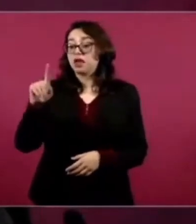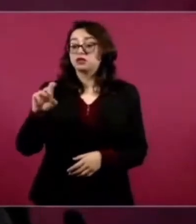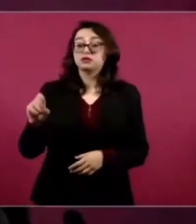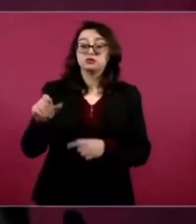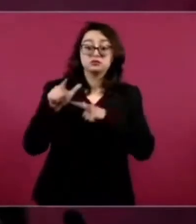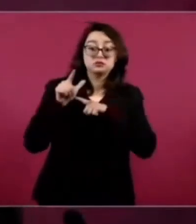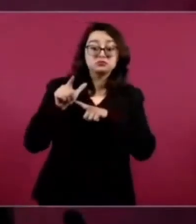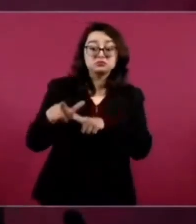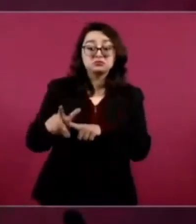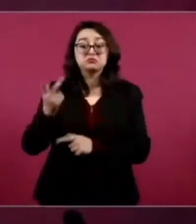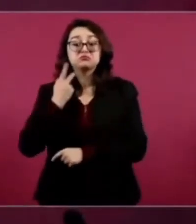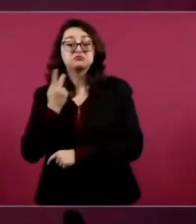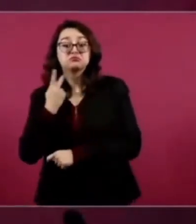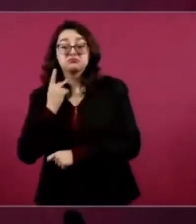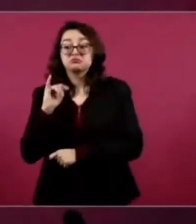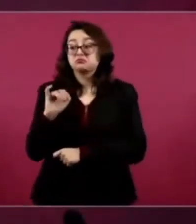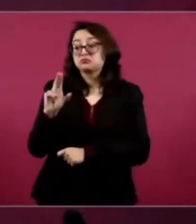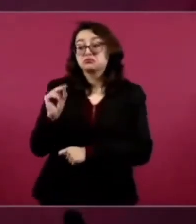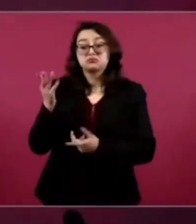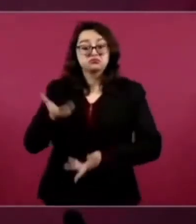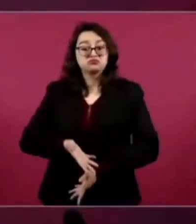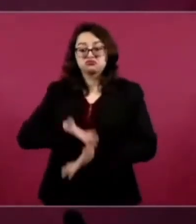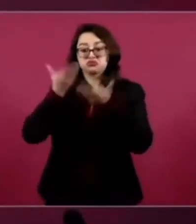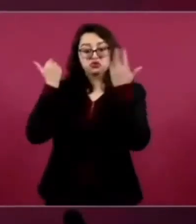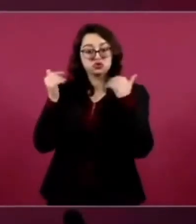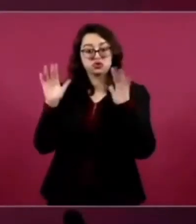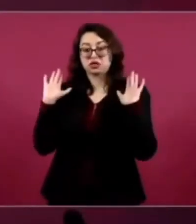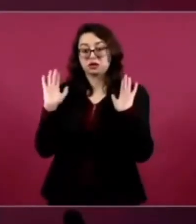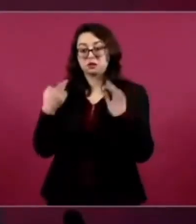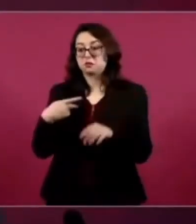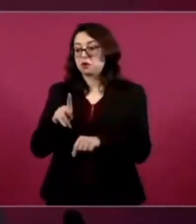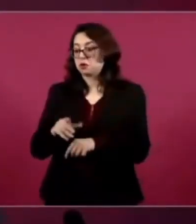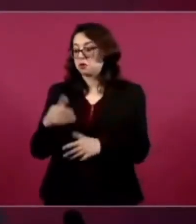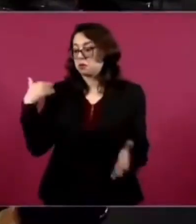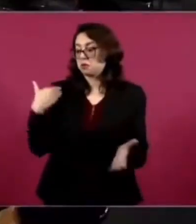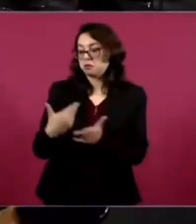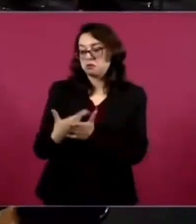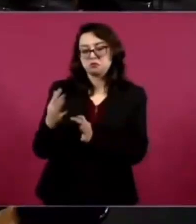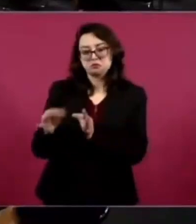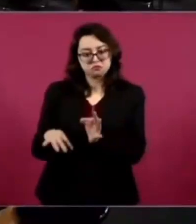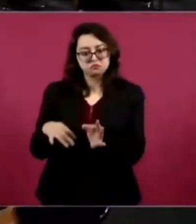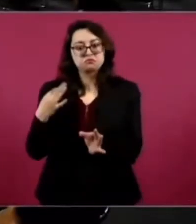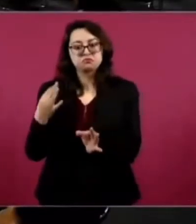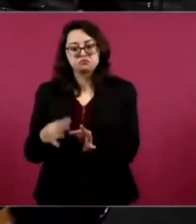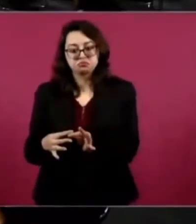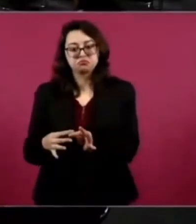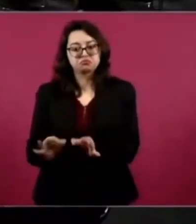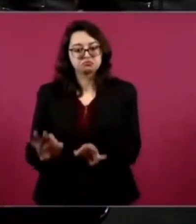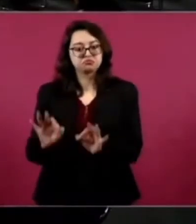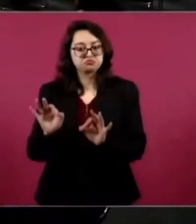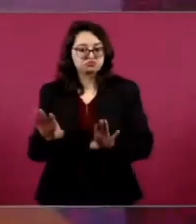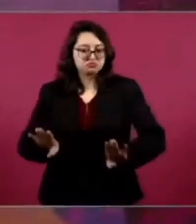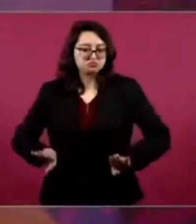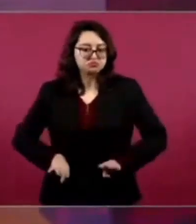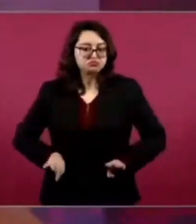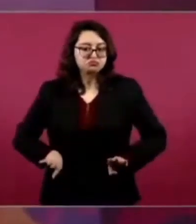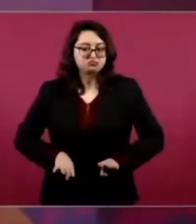con nosotros ha tenido muy buena, mucho, muy buena